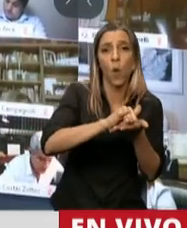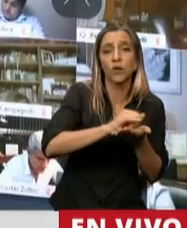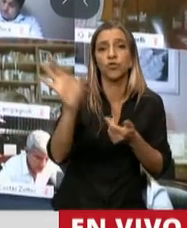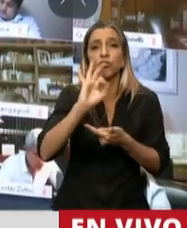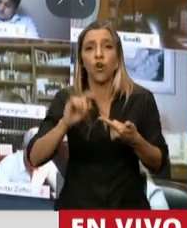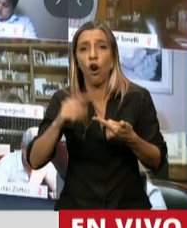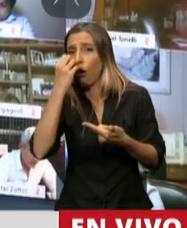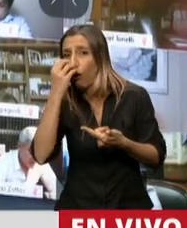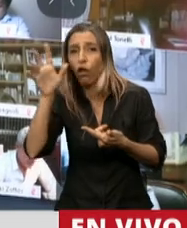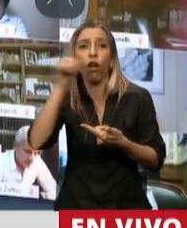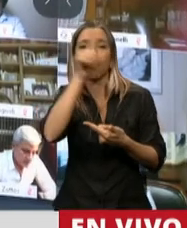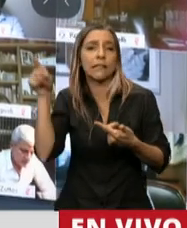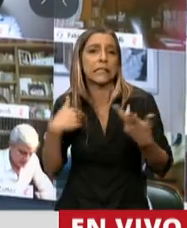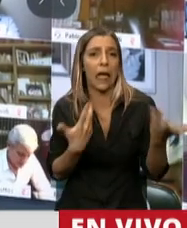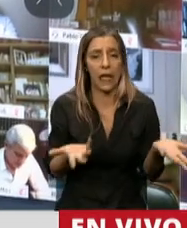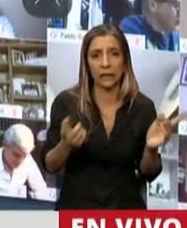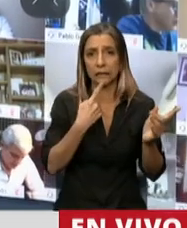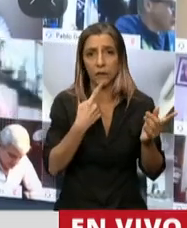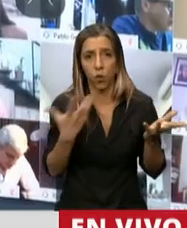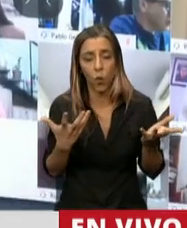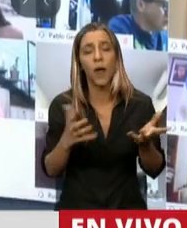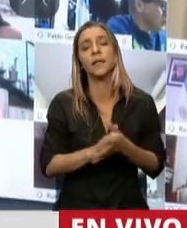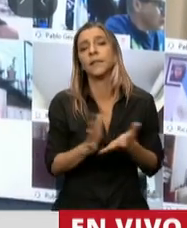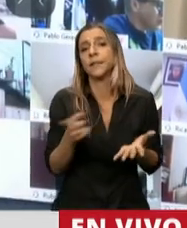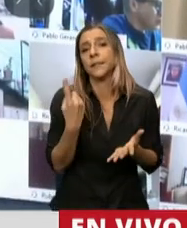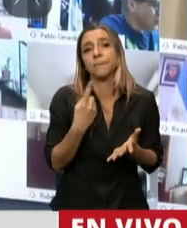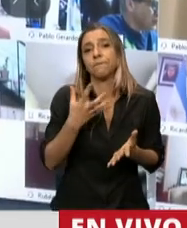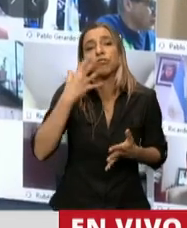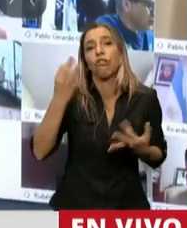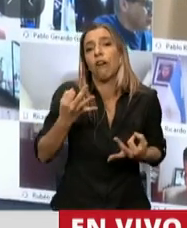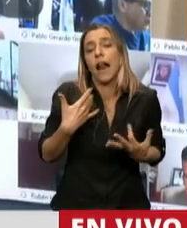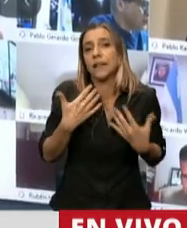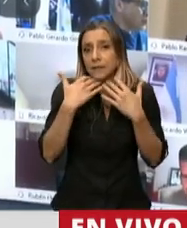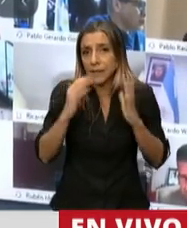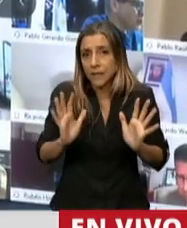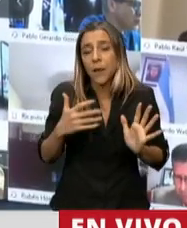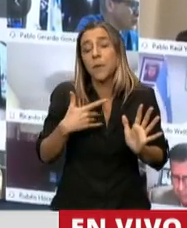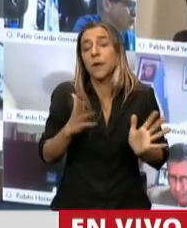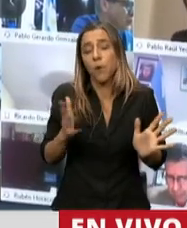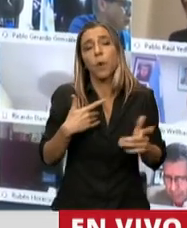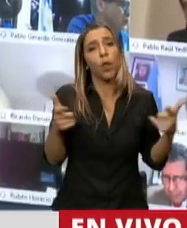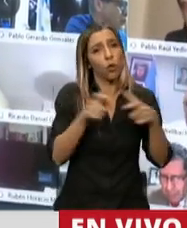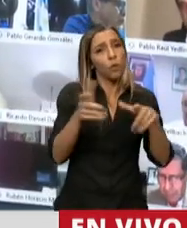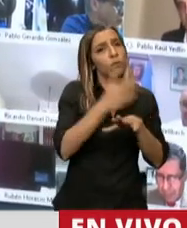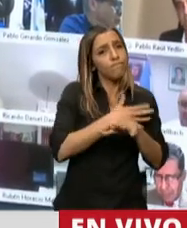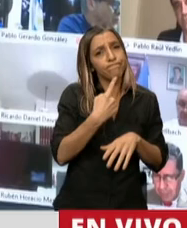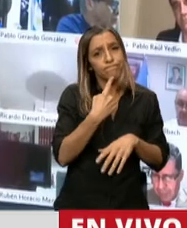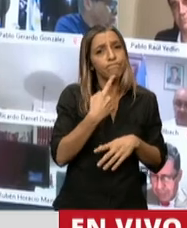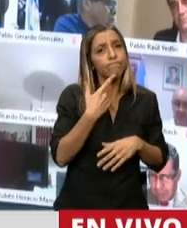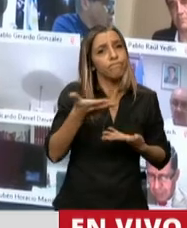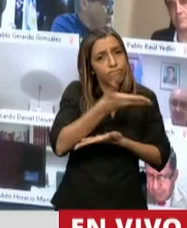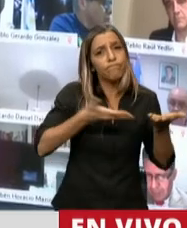Hong Kong. No conocíamos esa realidad, por lo cual no podemos darle una respuesta, pero también la Comisión se lo planteó. Y en cuanto